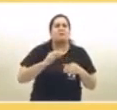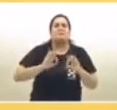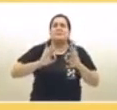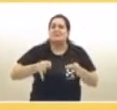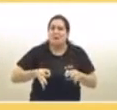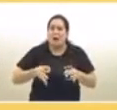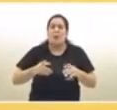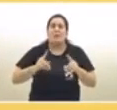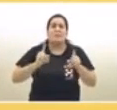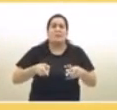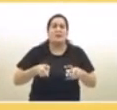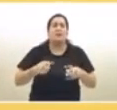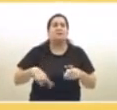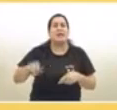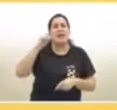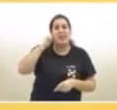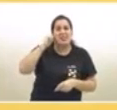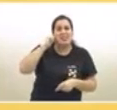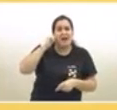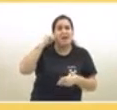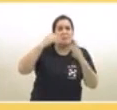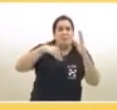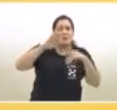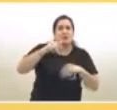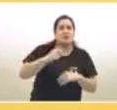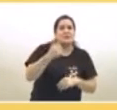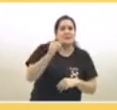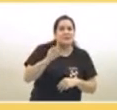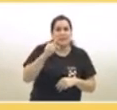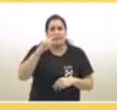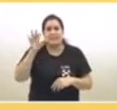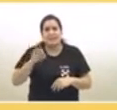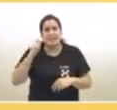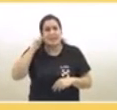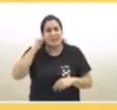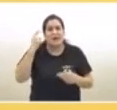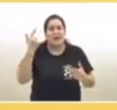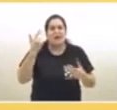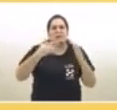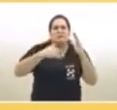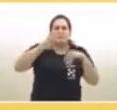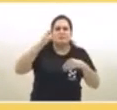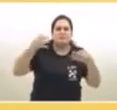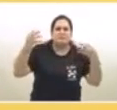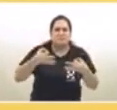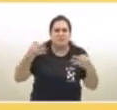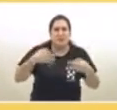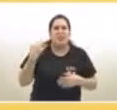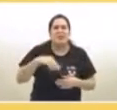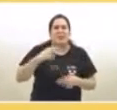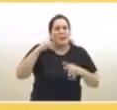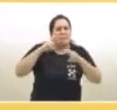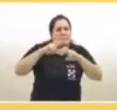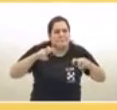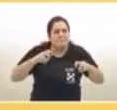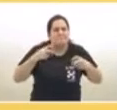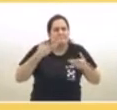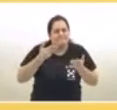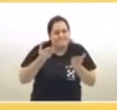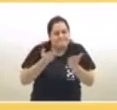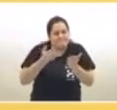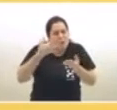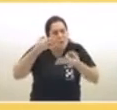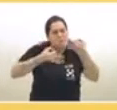mayores de 70 años. De manera que cuando uno ve la tasa de letalidad específica por grupo de edad, nota que los